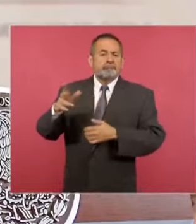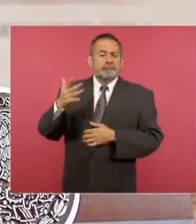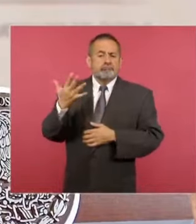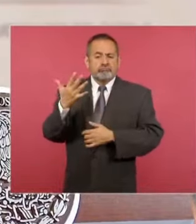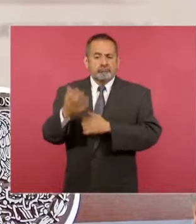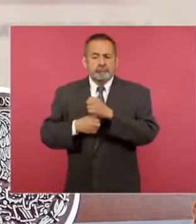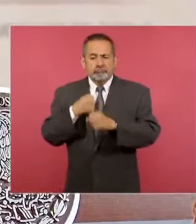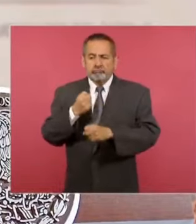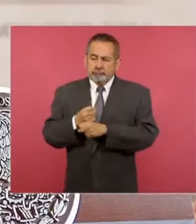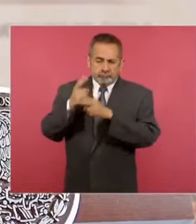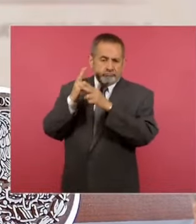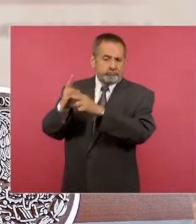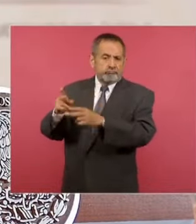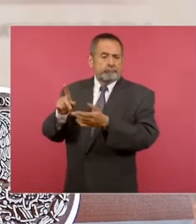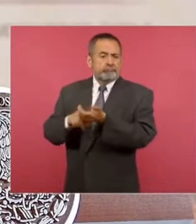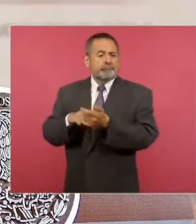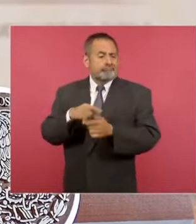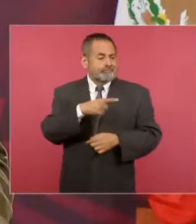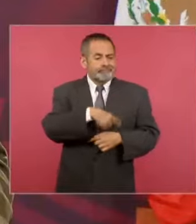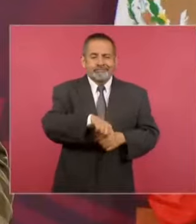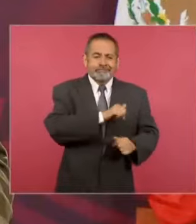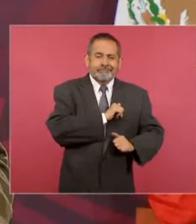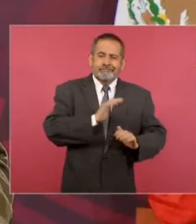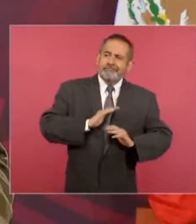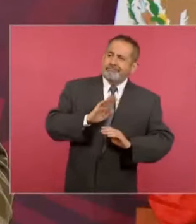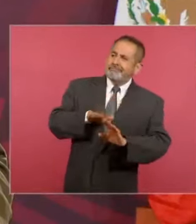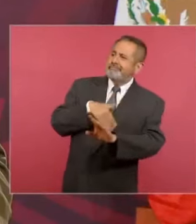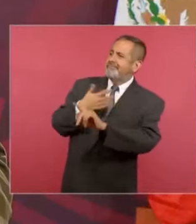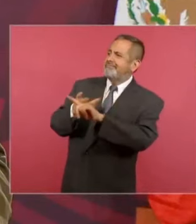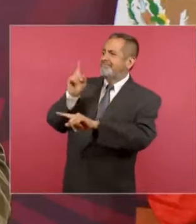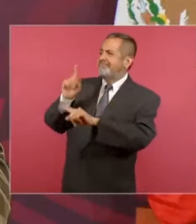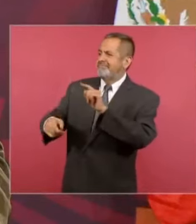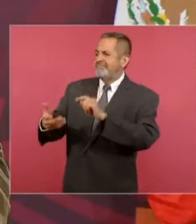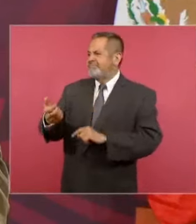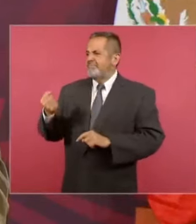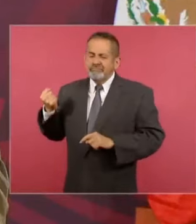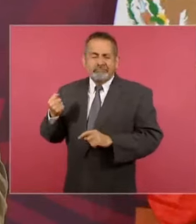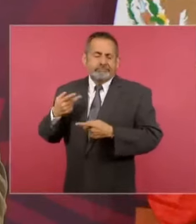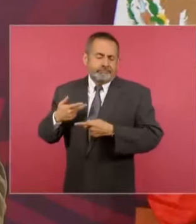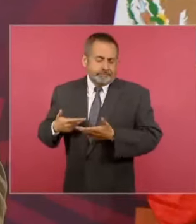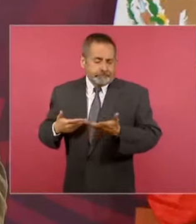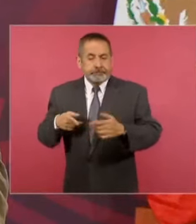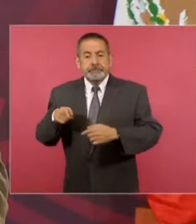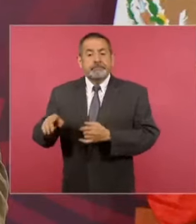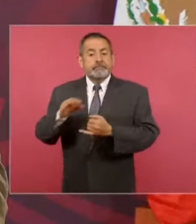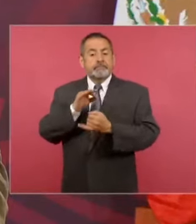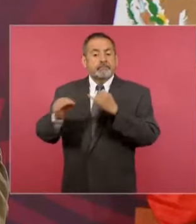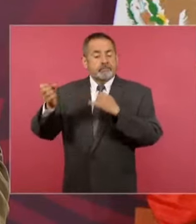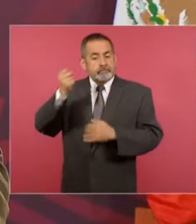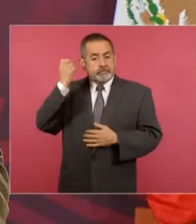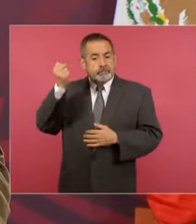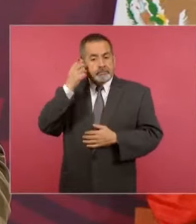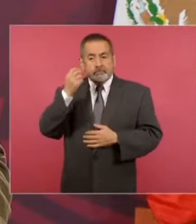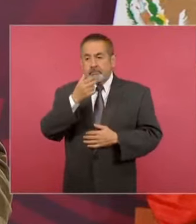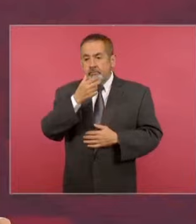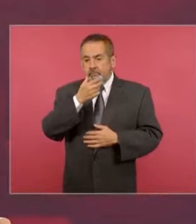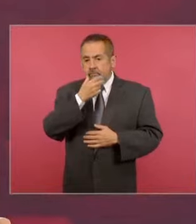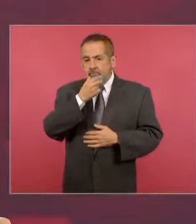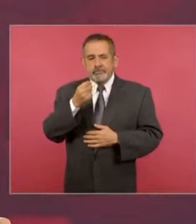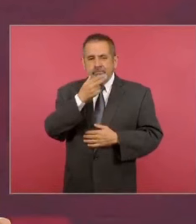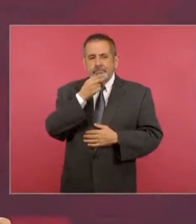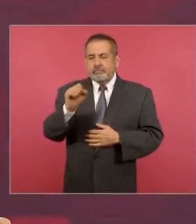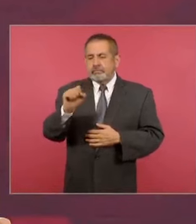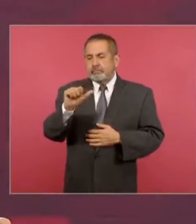años del golpe de Estado, donde se va a reproducir el último discurso del presidente Salvador Allende,